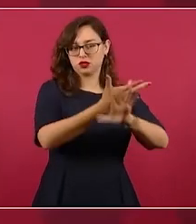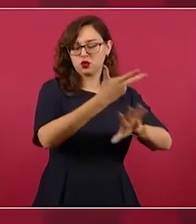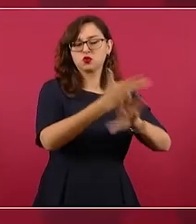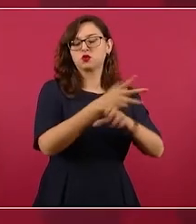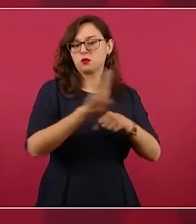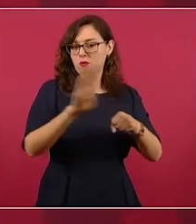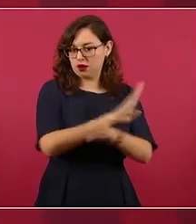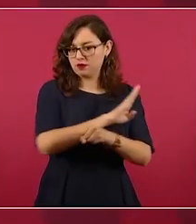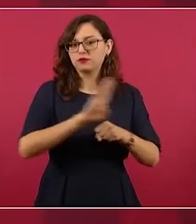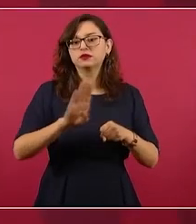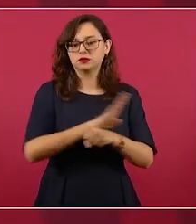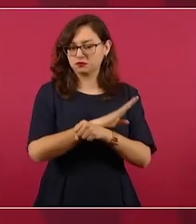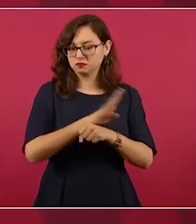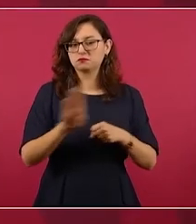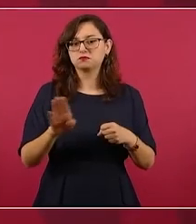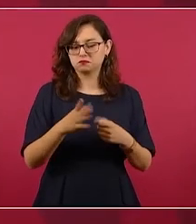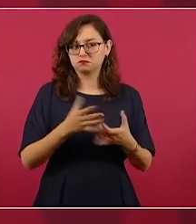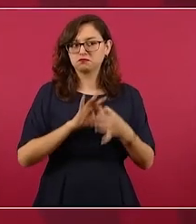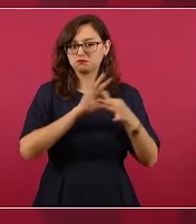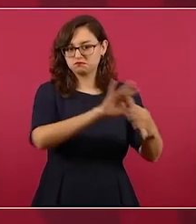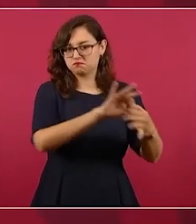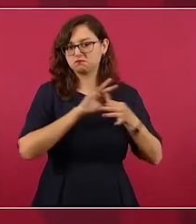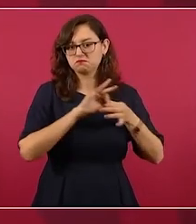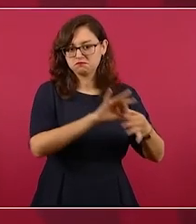dos naciones porque